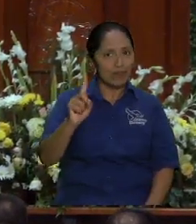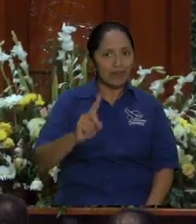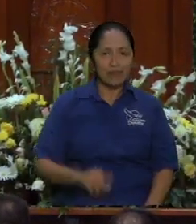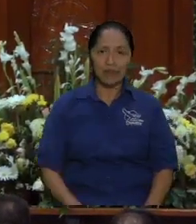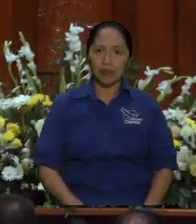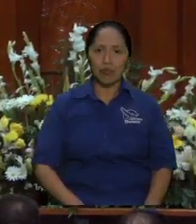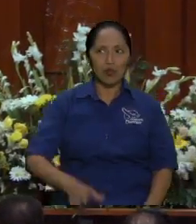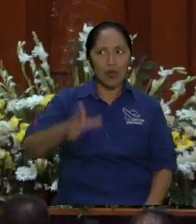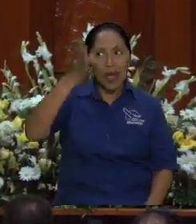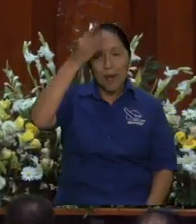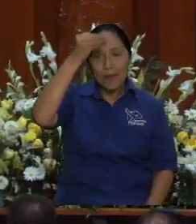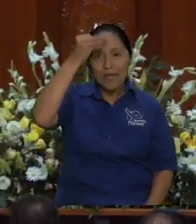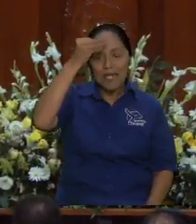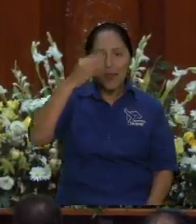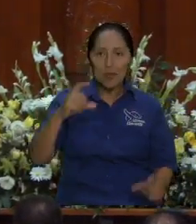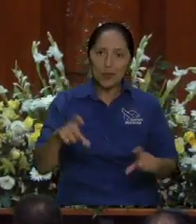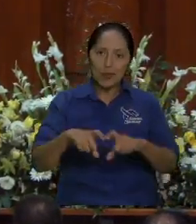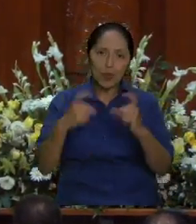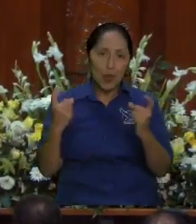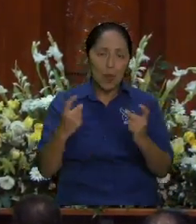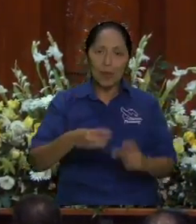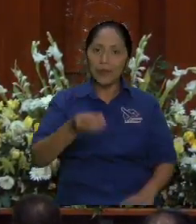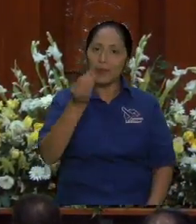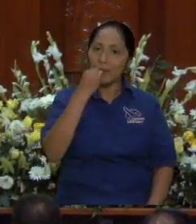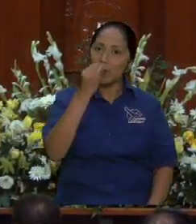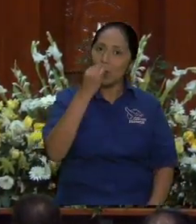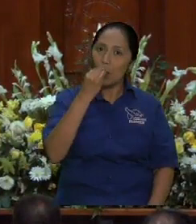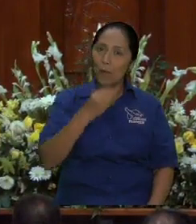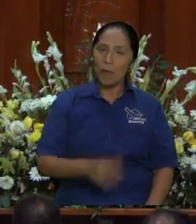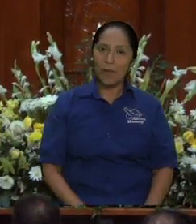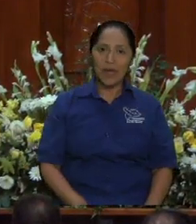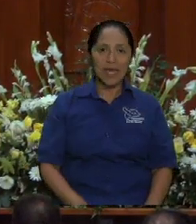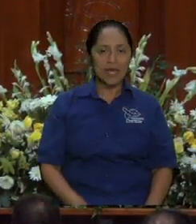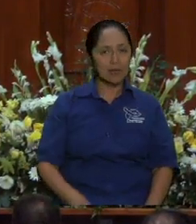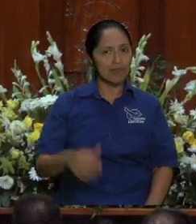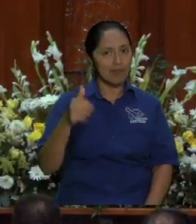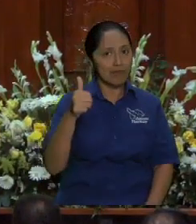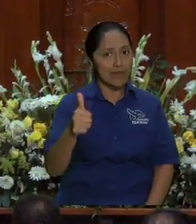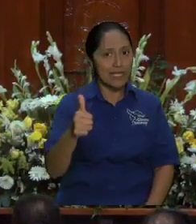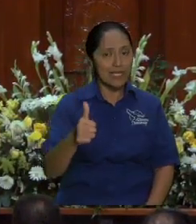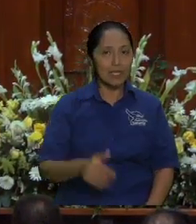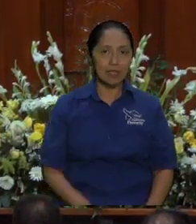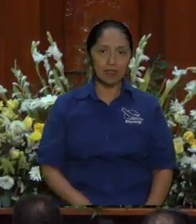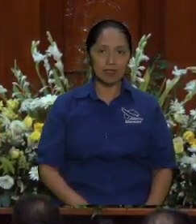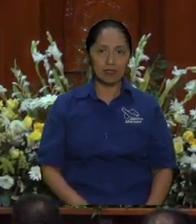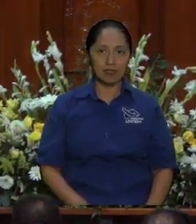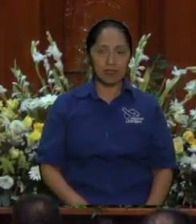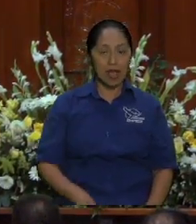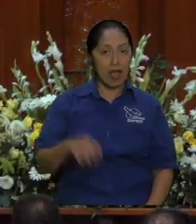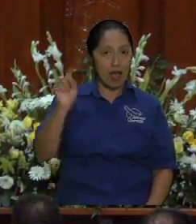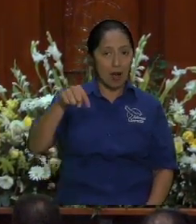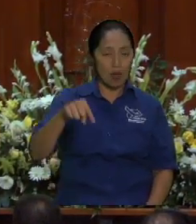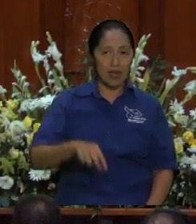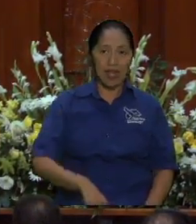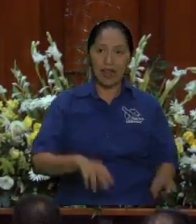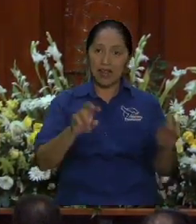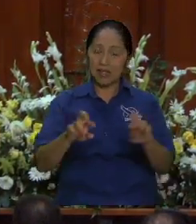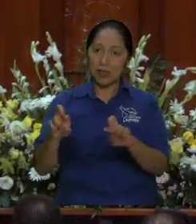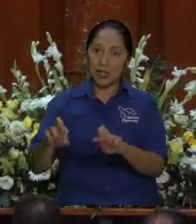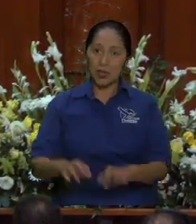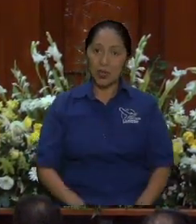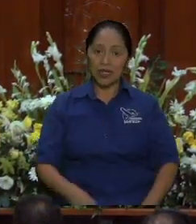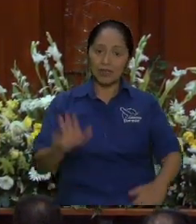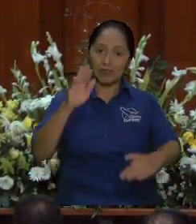Conforme pasó el tiempo, nos empezaron a enseñar gente que tampoco la tenía. La gente se va a meter a los gimnasios y el entrenador les dice,